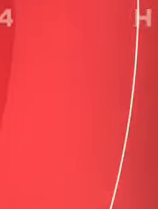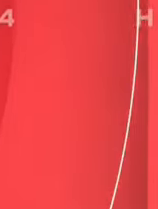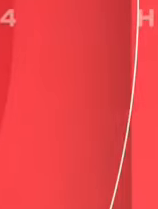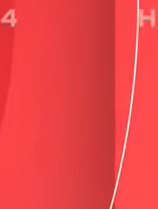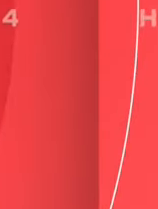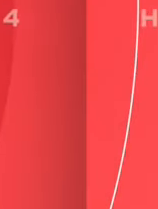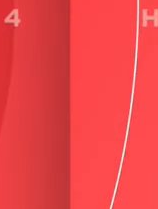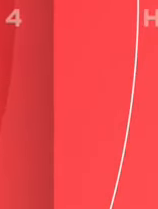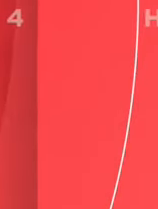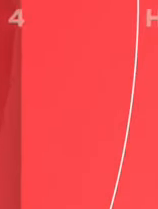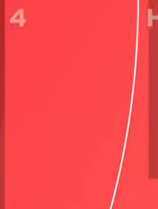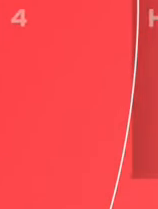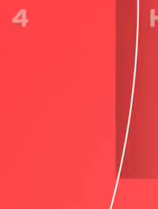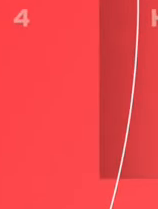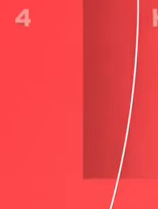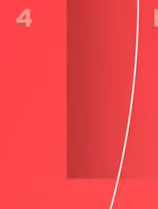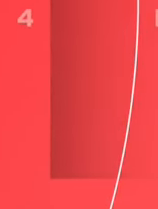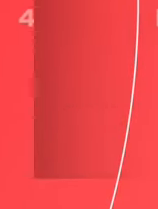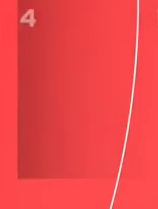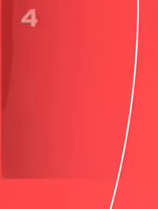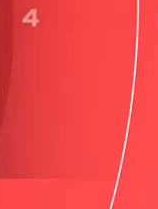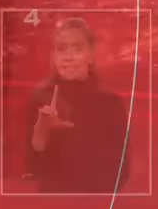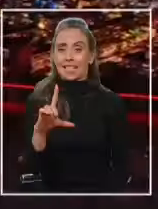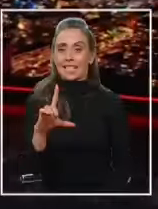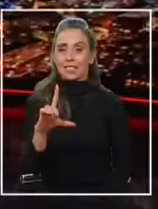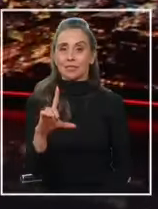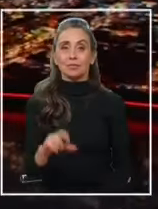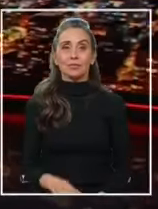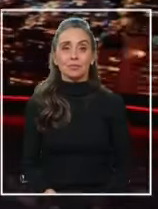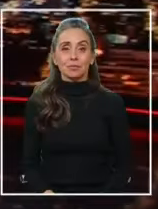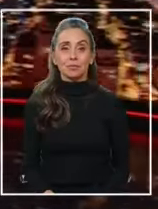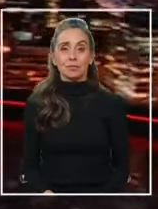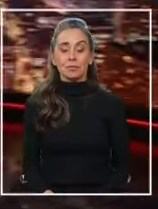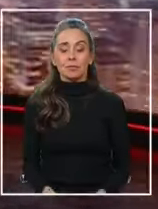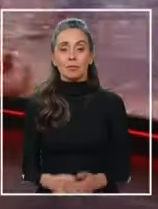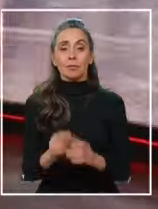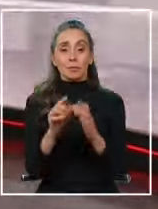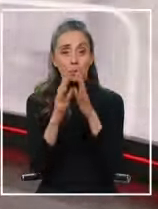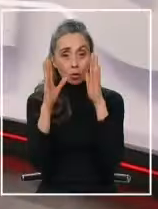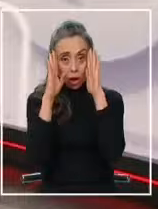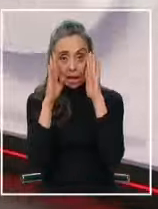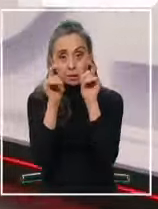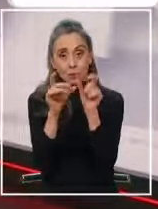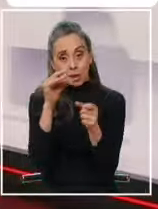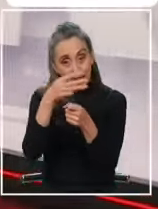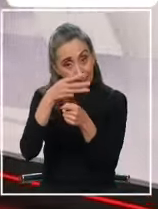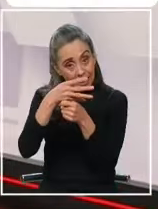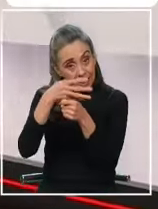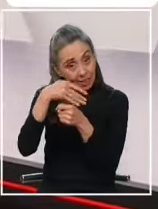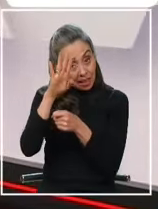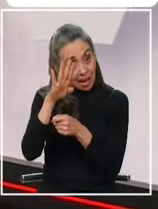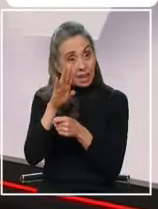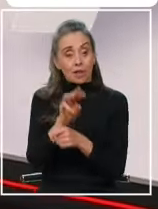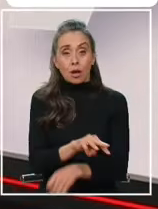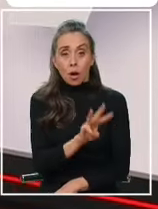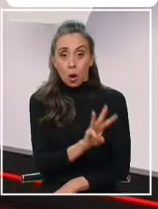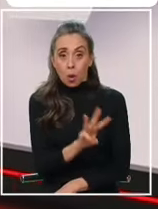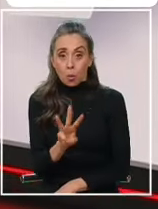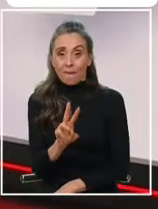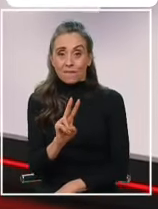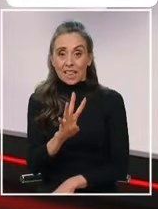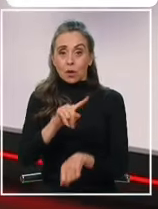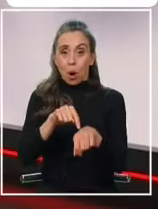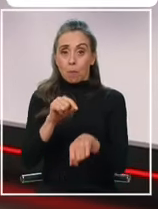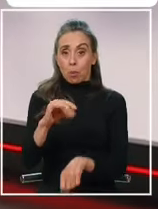24horas.cl mucha atención adultos mayores porque en nuestro portal de noticias